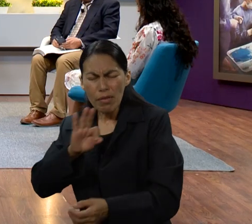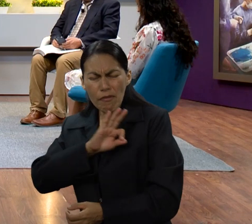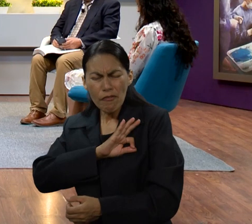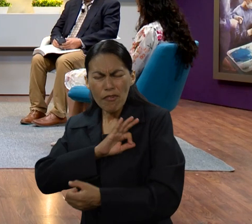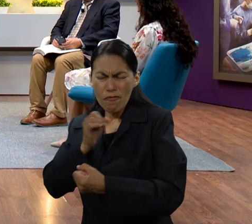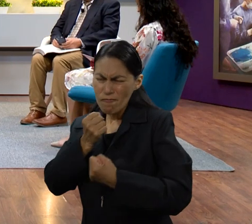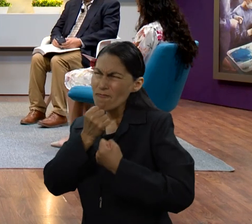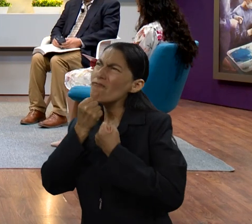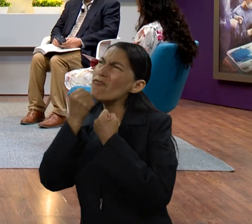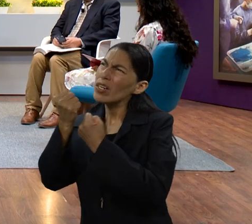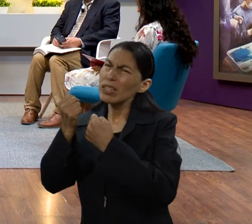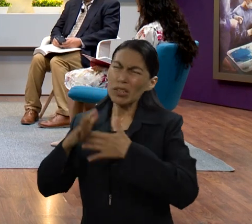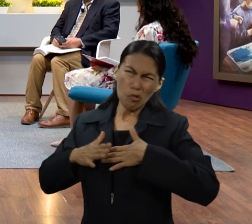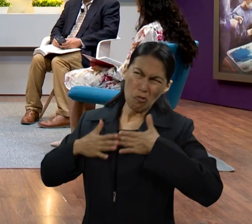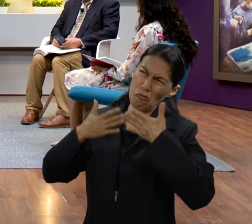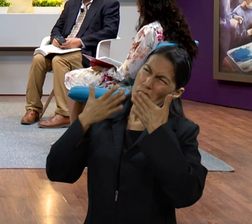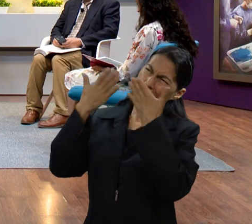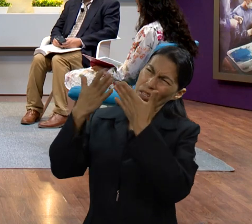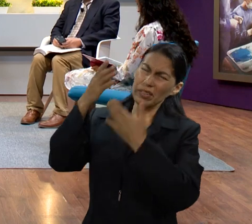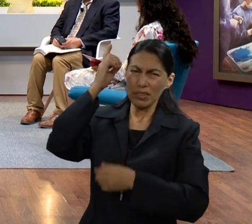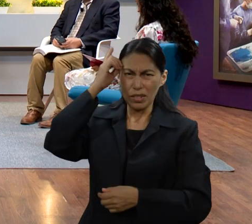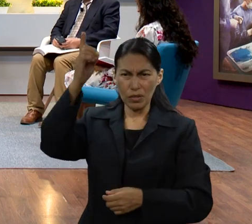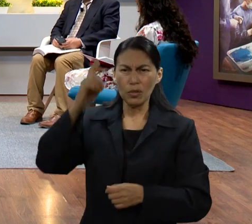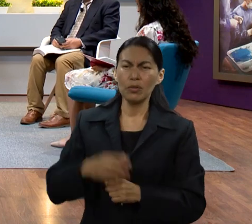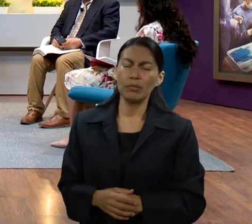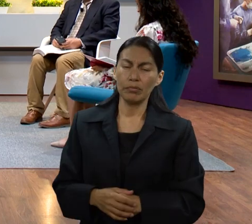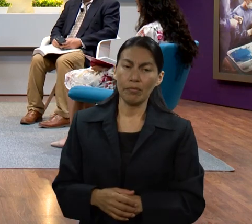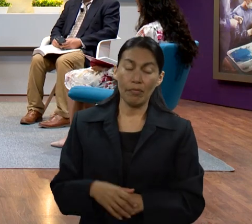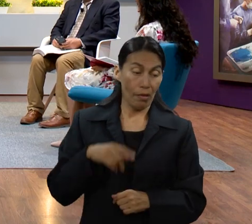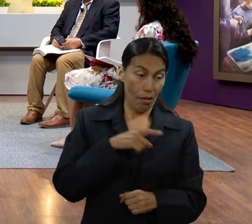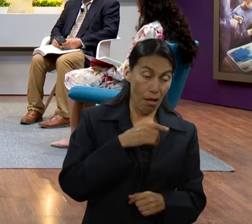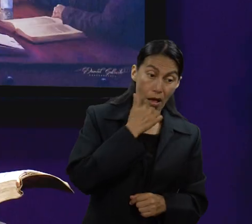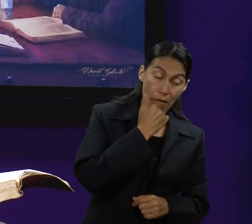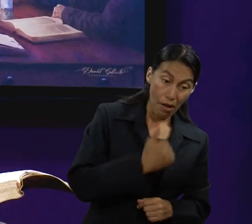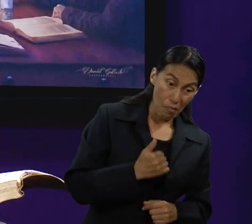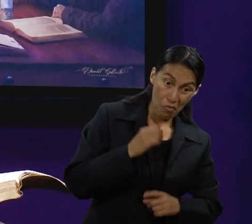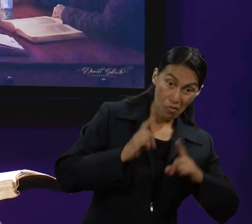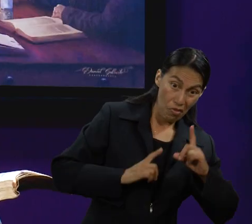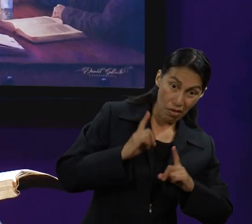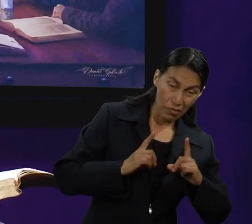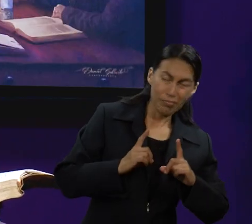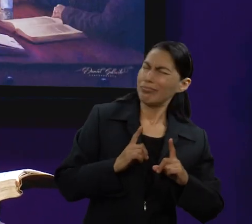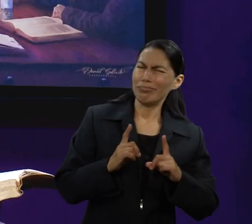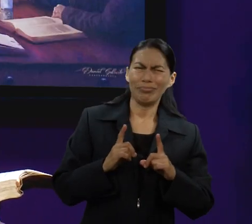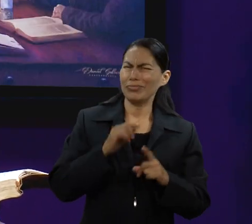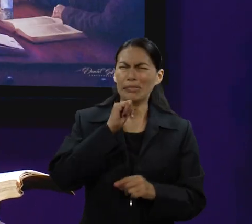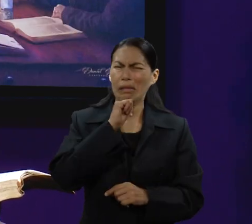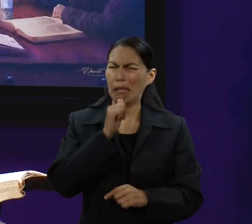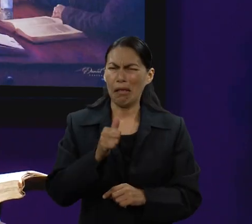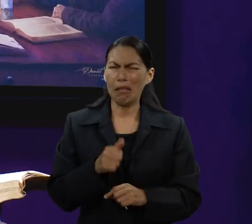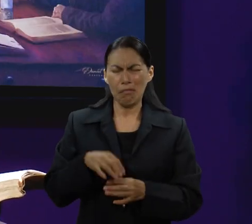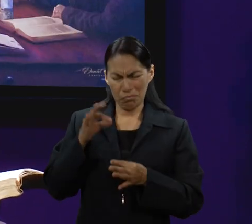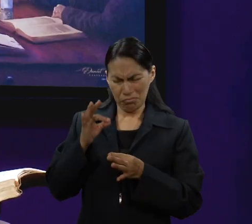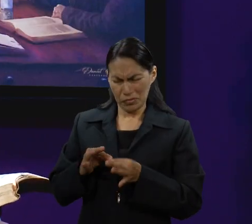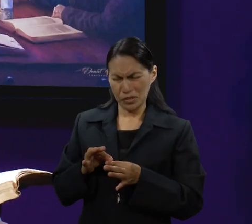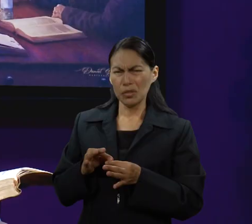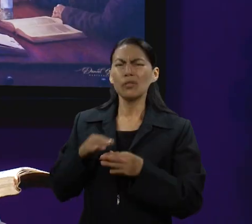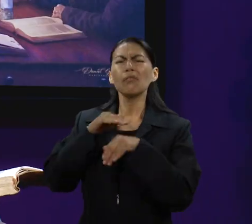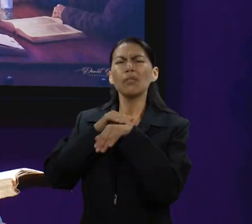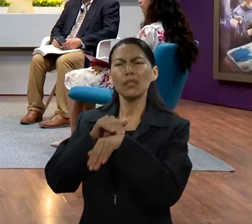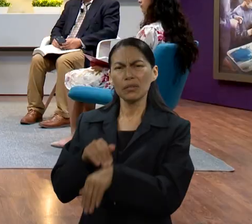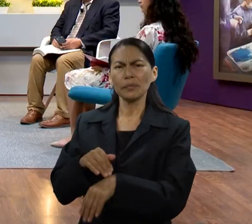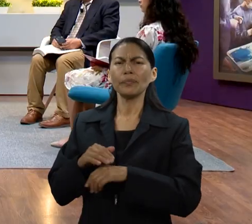muestra en él humildad y fe a Dios, a la palabra de Dios. No dudaba ni un solo momento de lo que el Señor le estaba diciendo que hiciera.